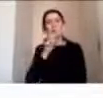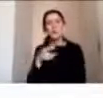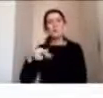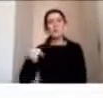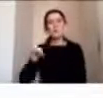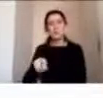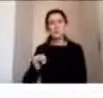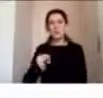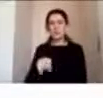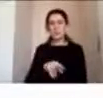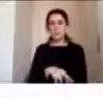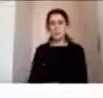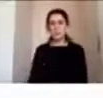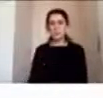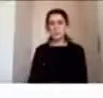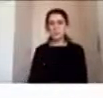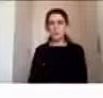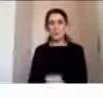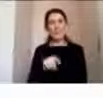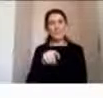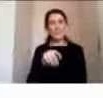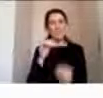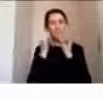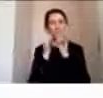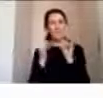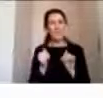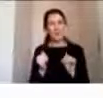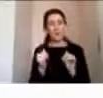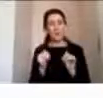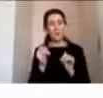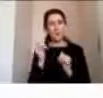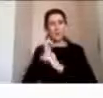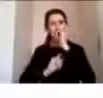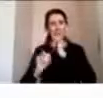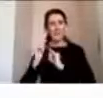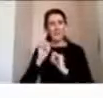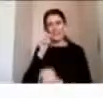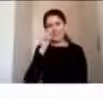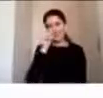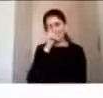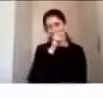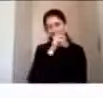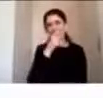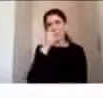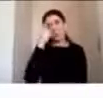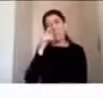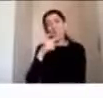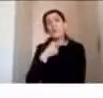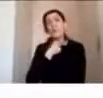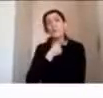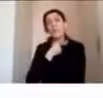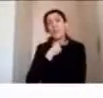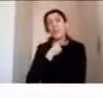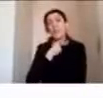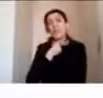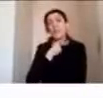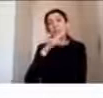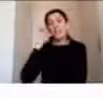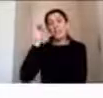yo sé que en este formato es un poquito más complejo pero me habría encantado saber quizás cuántos de los que están viendo esto ahora